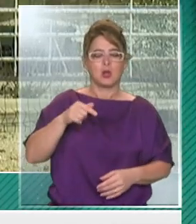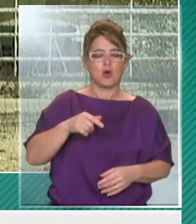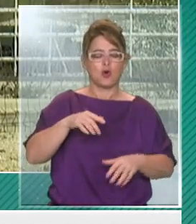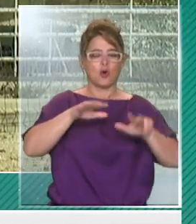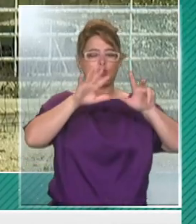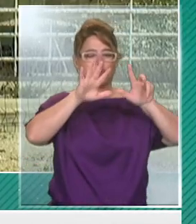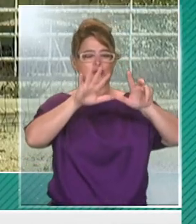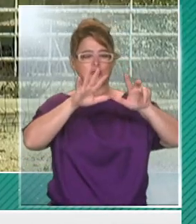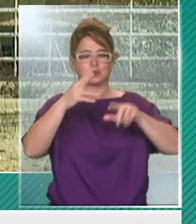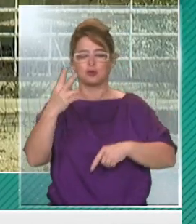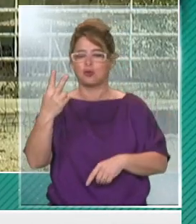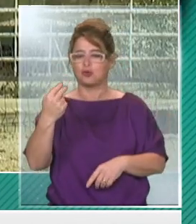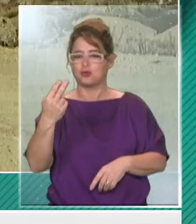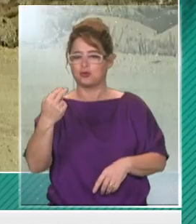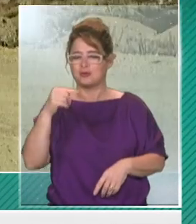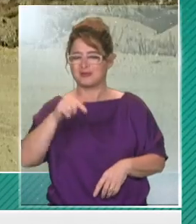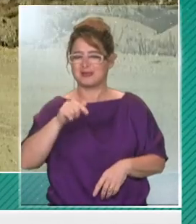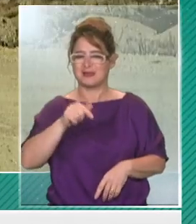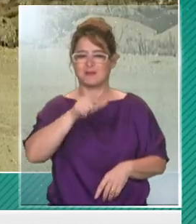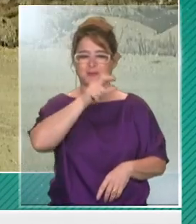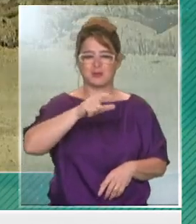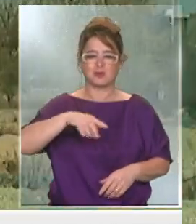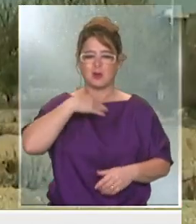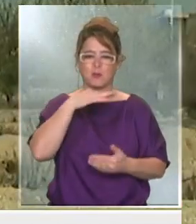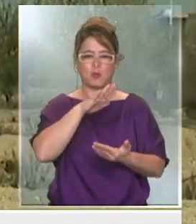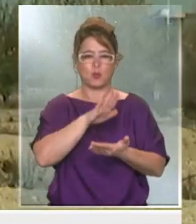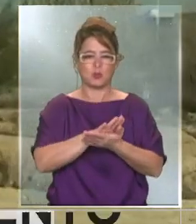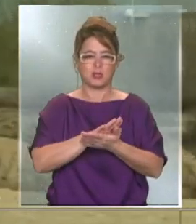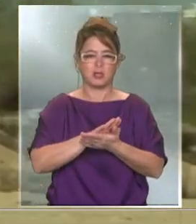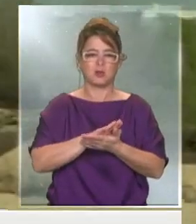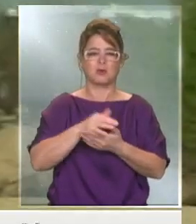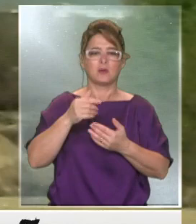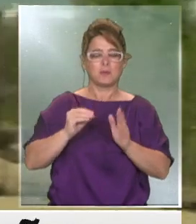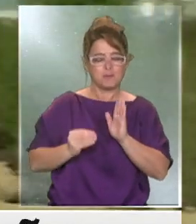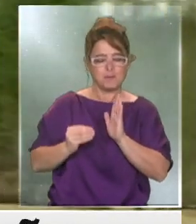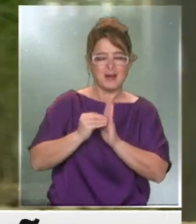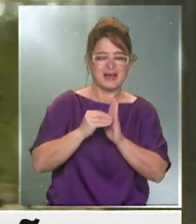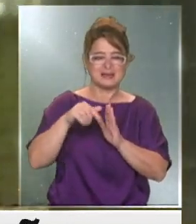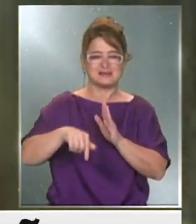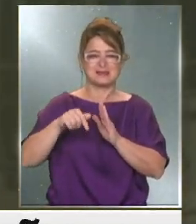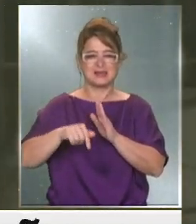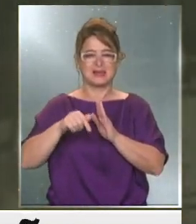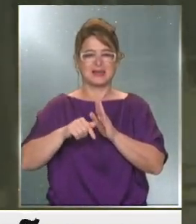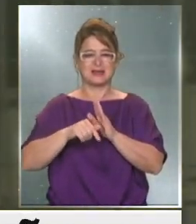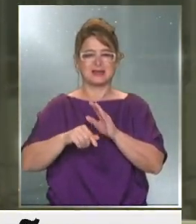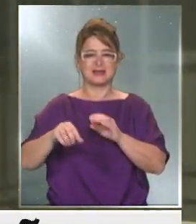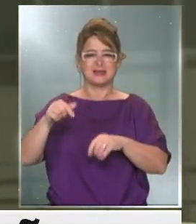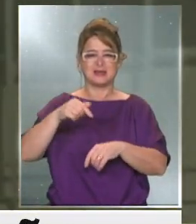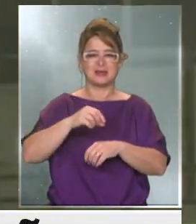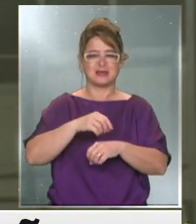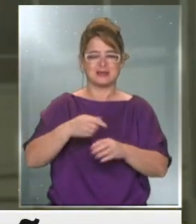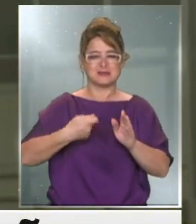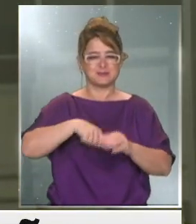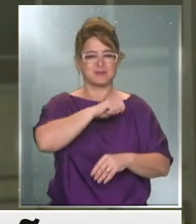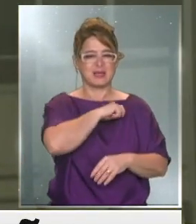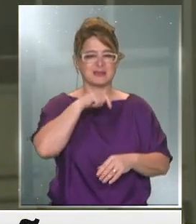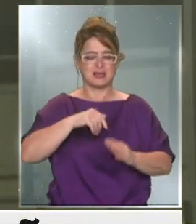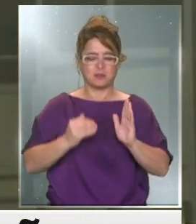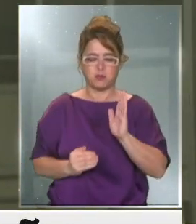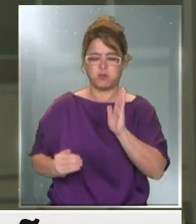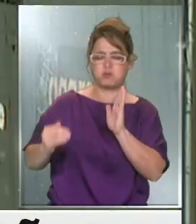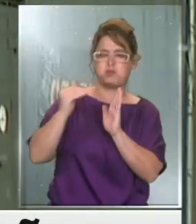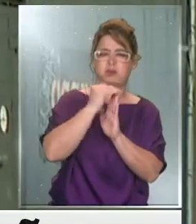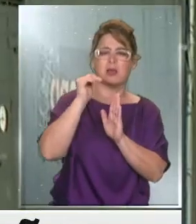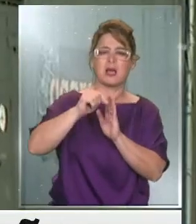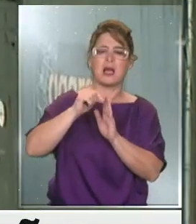personas perdieron la vida por el coronavirus y ya alcanzan a China y superan a China el número de contagiados con más de 85.000. Así